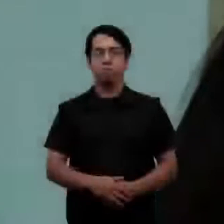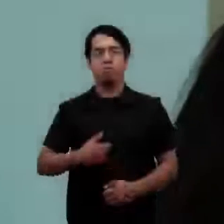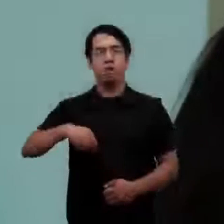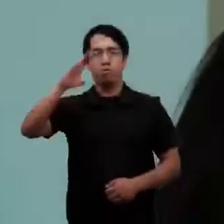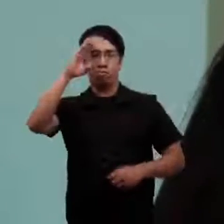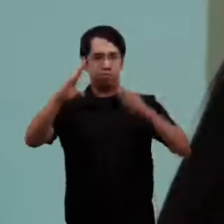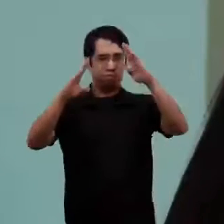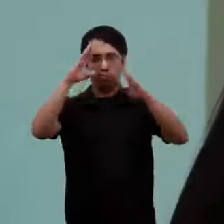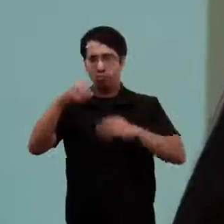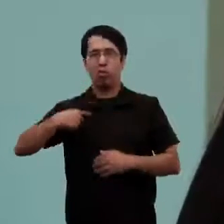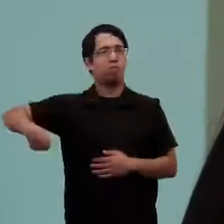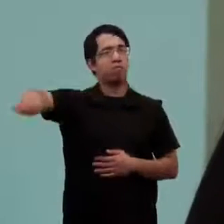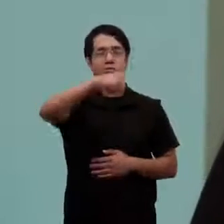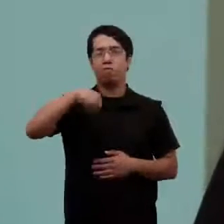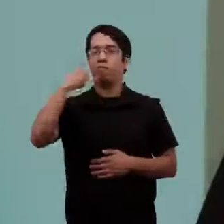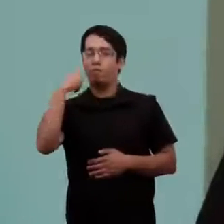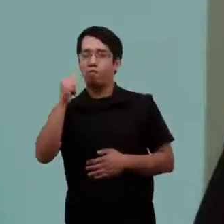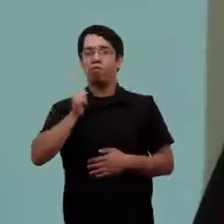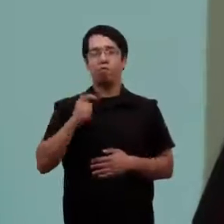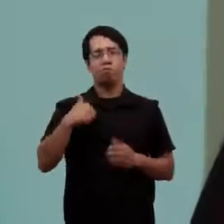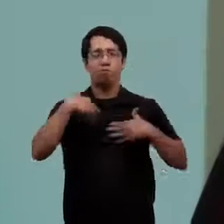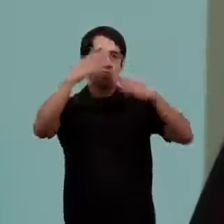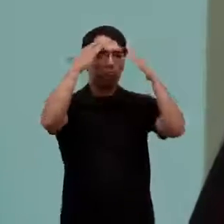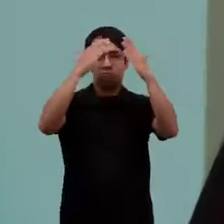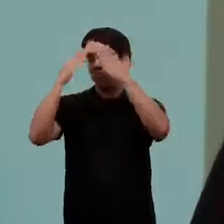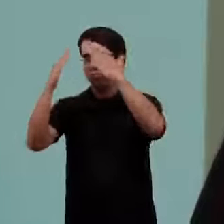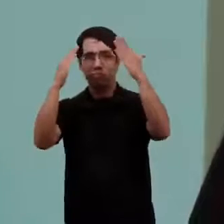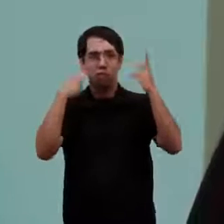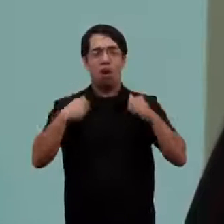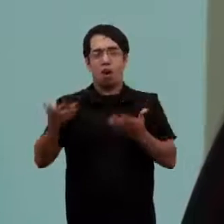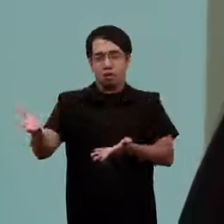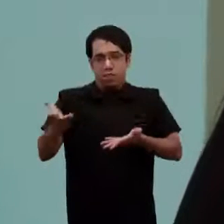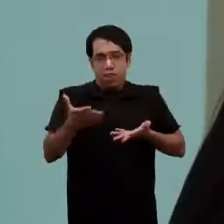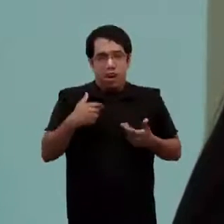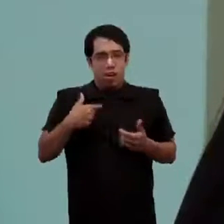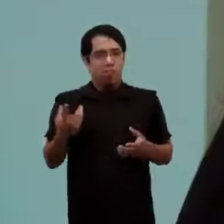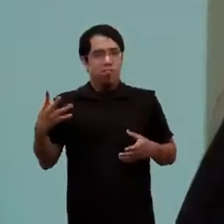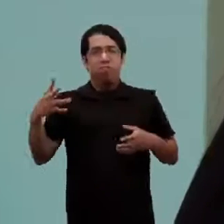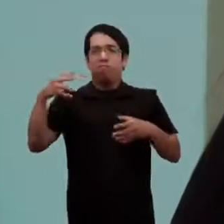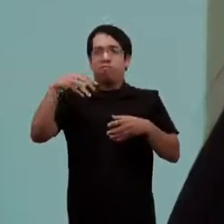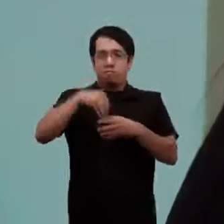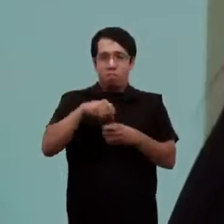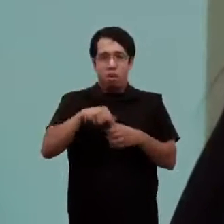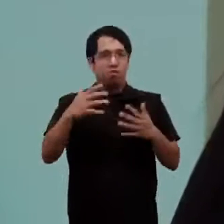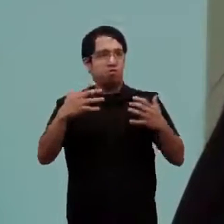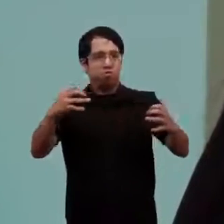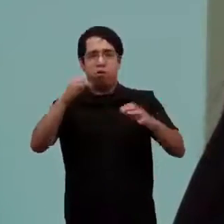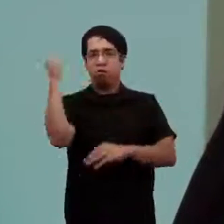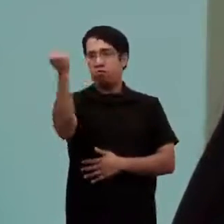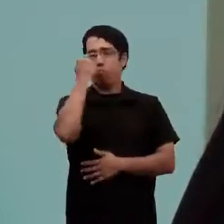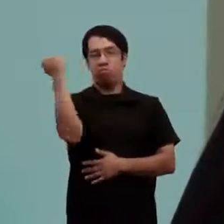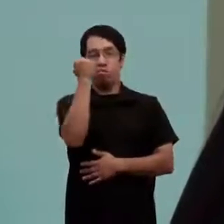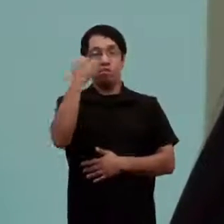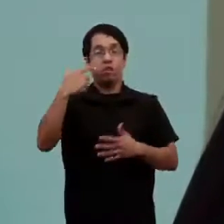Muy buenos días para todos, para todas. Realmente agradezco la invitación para formar parte de este evento tan